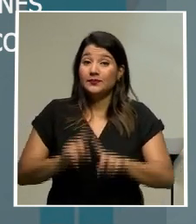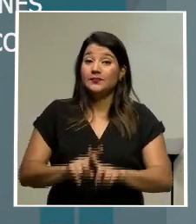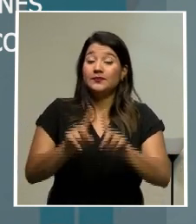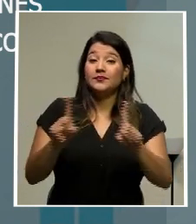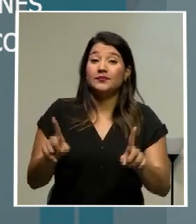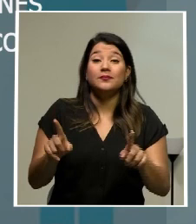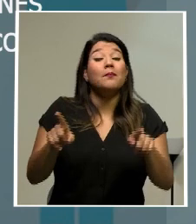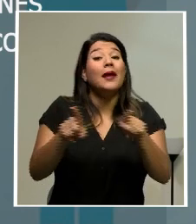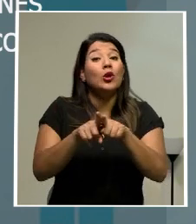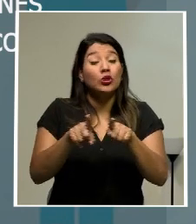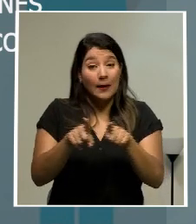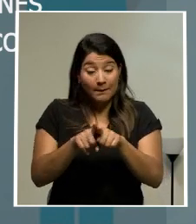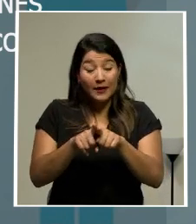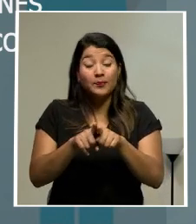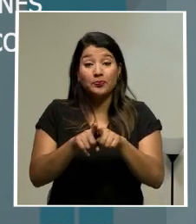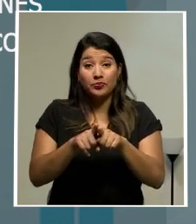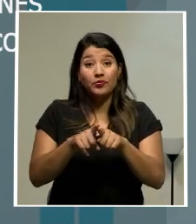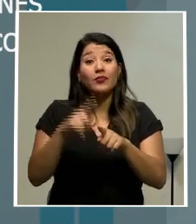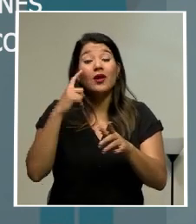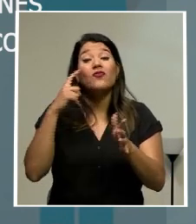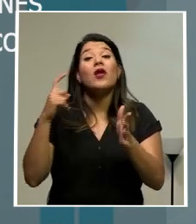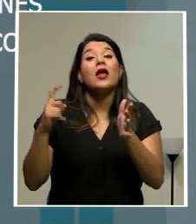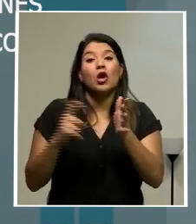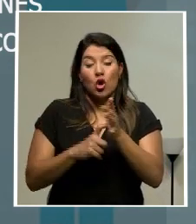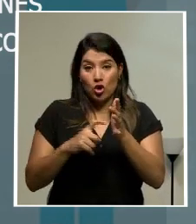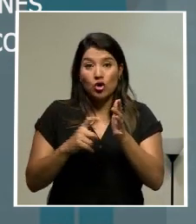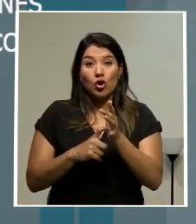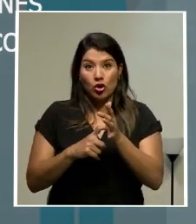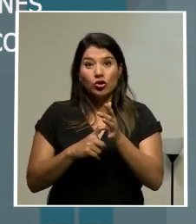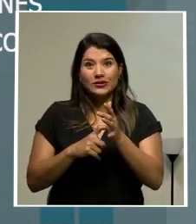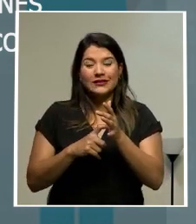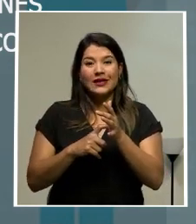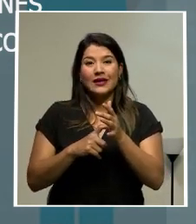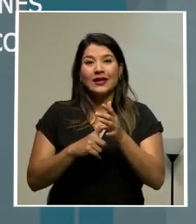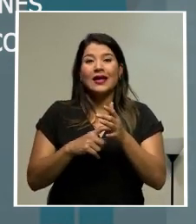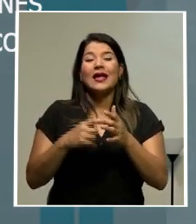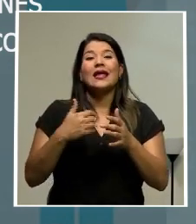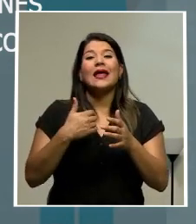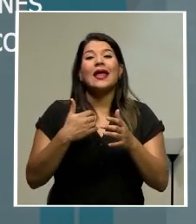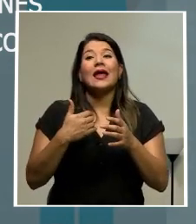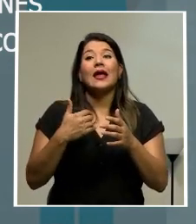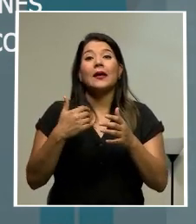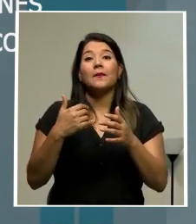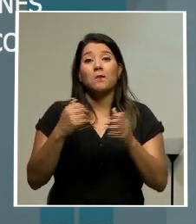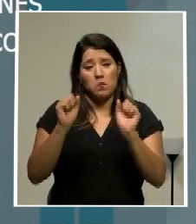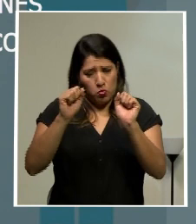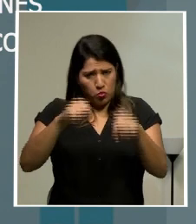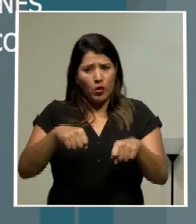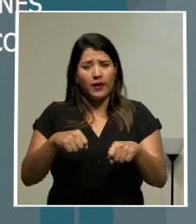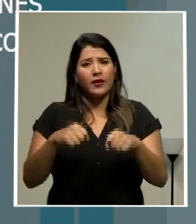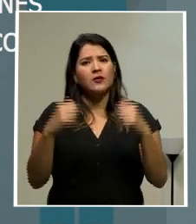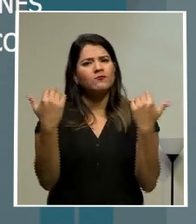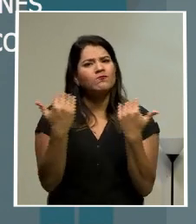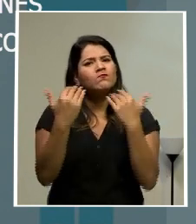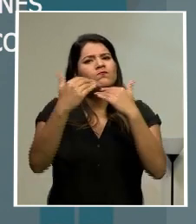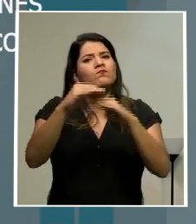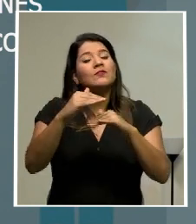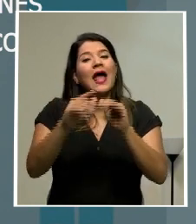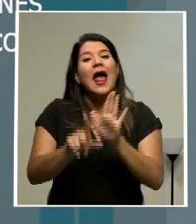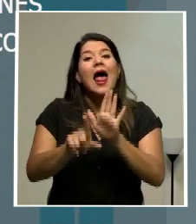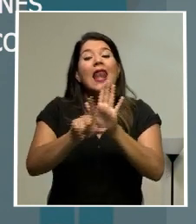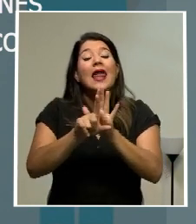también se admitió que es constitucional el tema de las limitaciones a las convenciones colectivas y